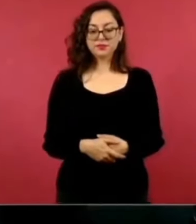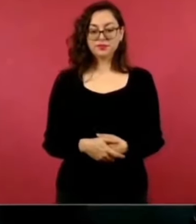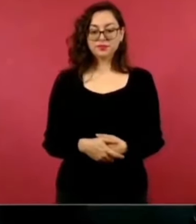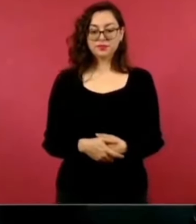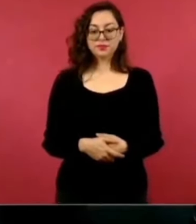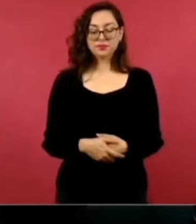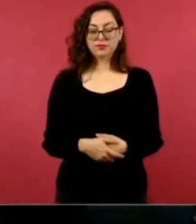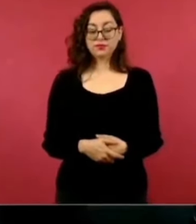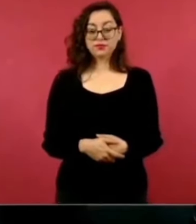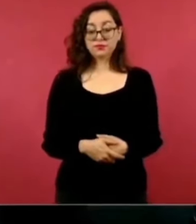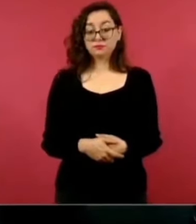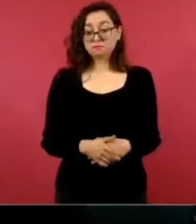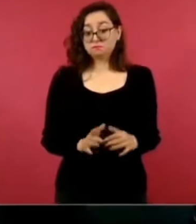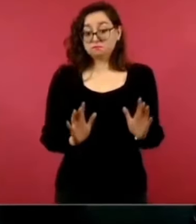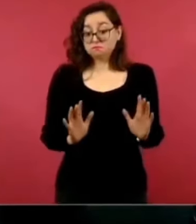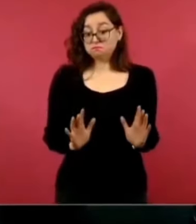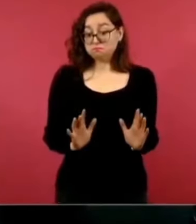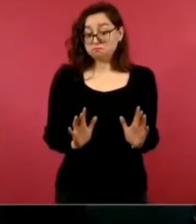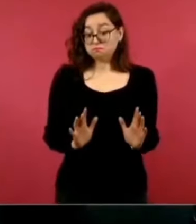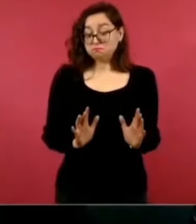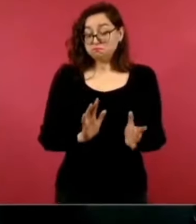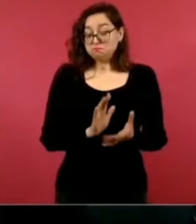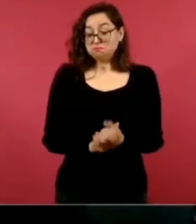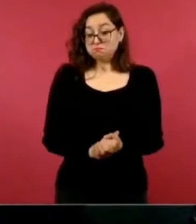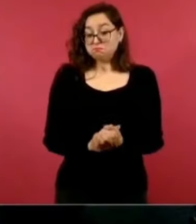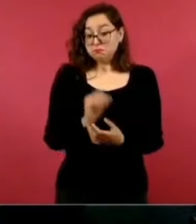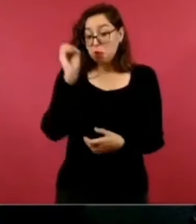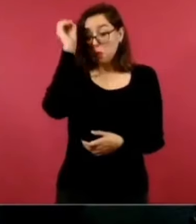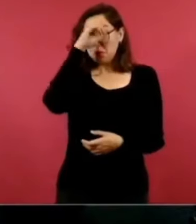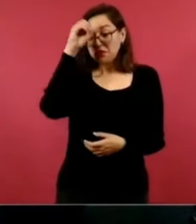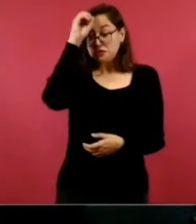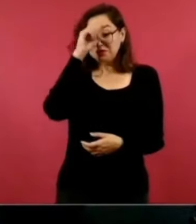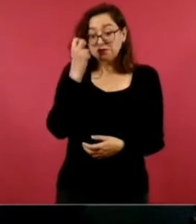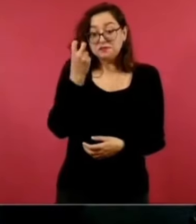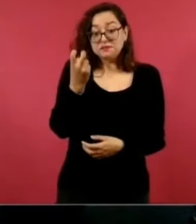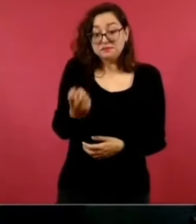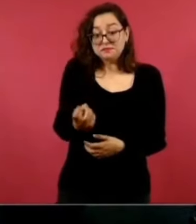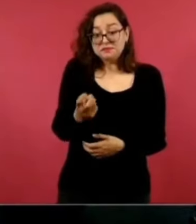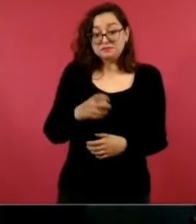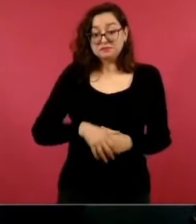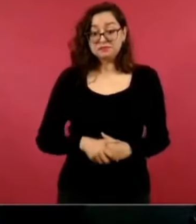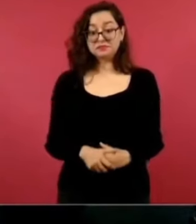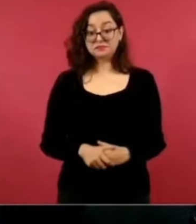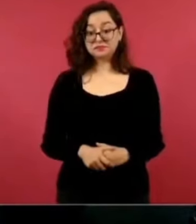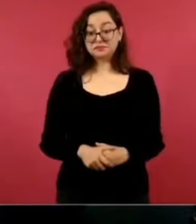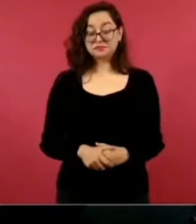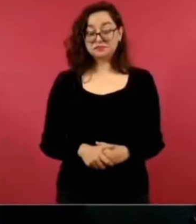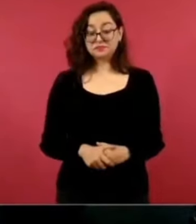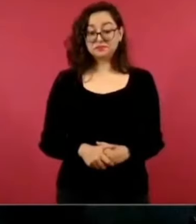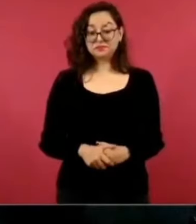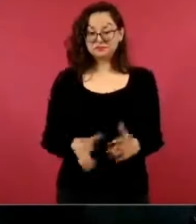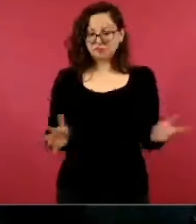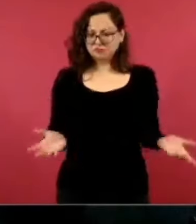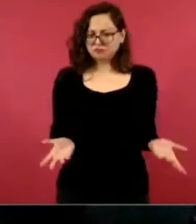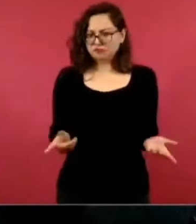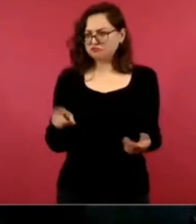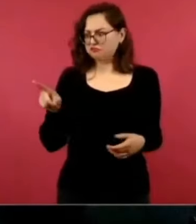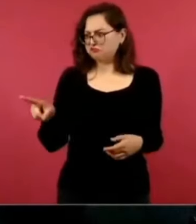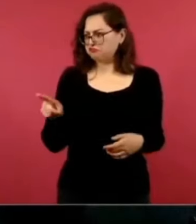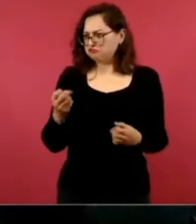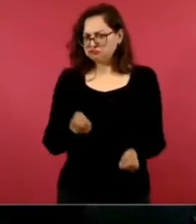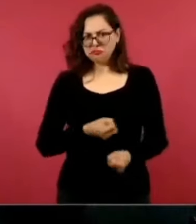Yo eso es lo que opino y además que tienen derecho a expresarse.